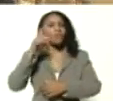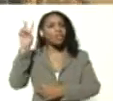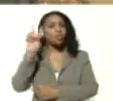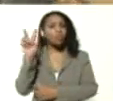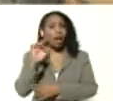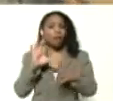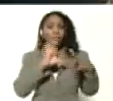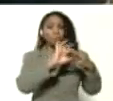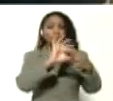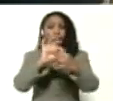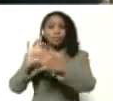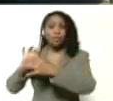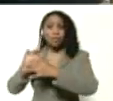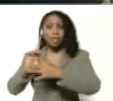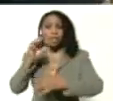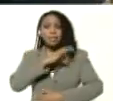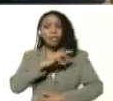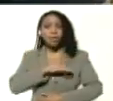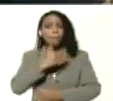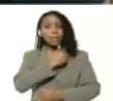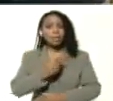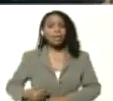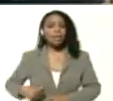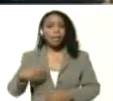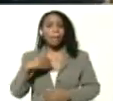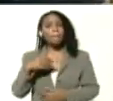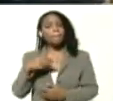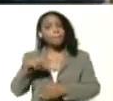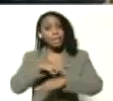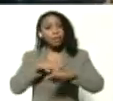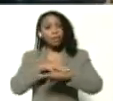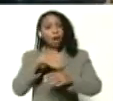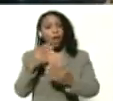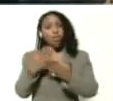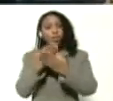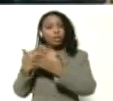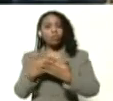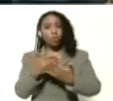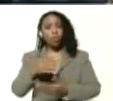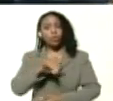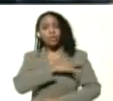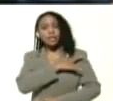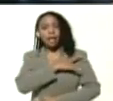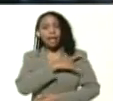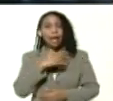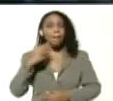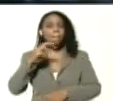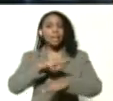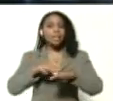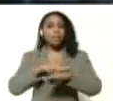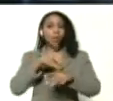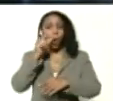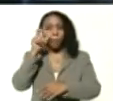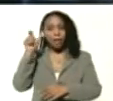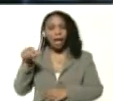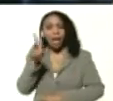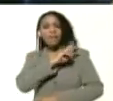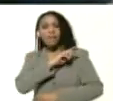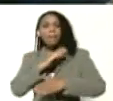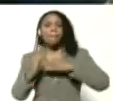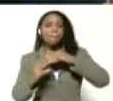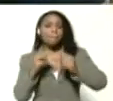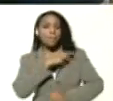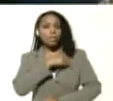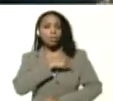articulaciones señor presidente entre el ministro del poder popular para la educación universitaria César Trump y el ministro Melvin Maldonado jefe de misiones y grandes